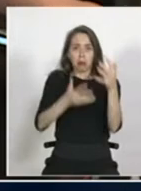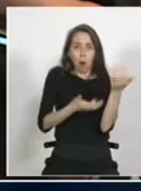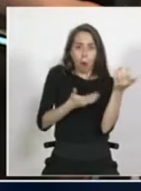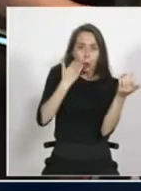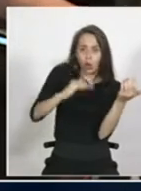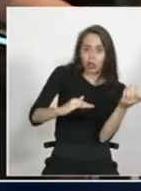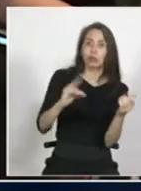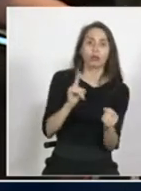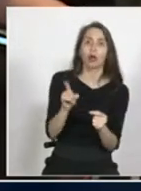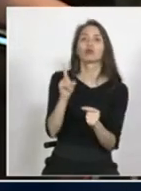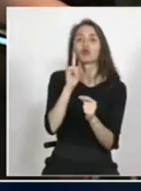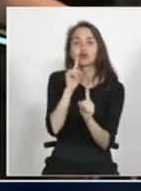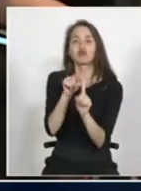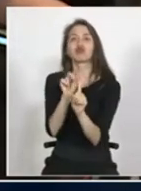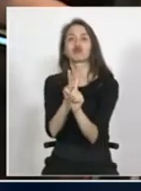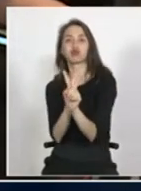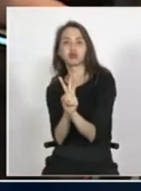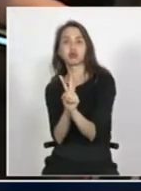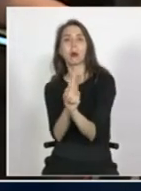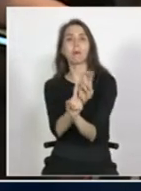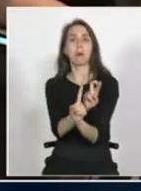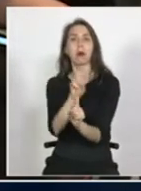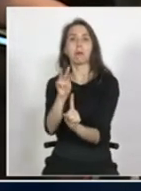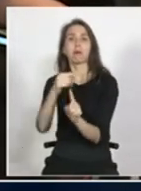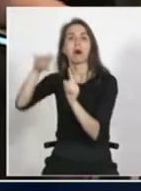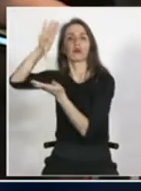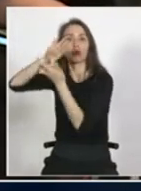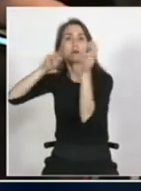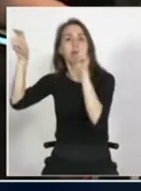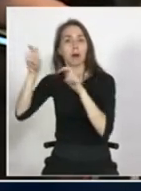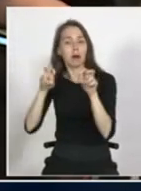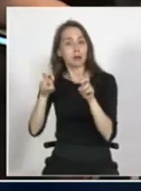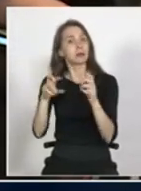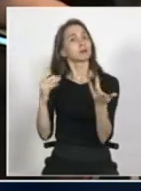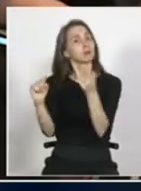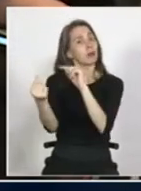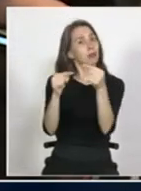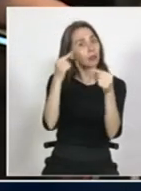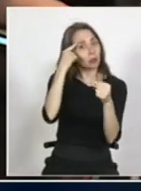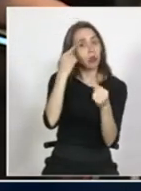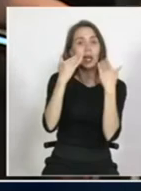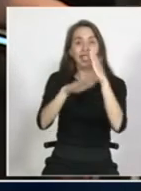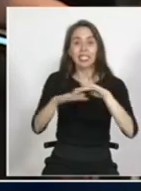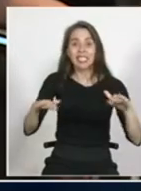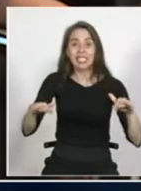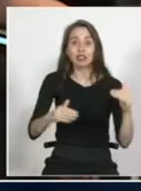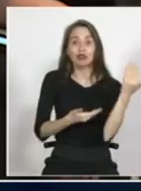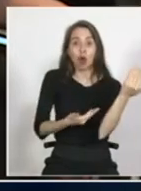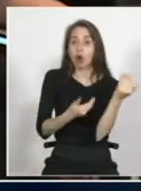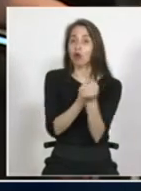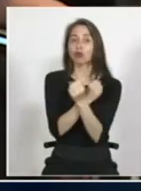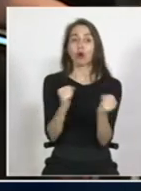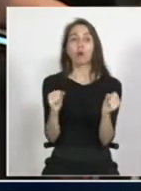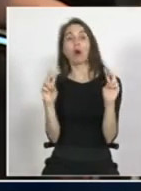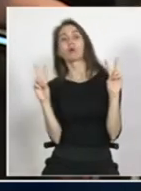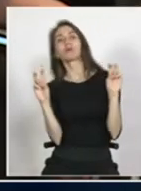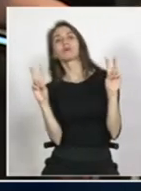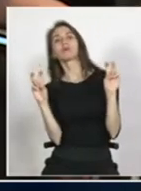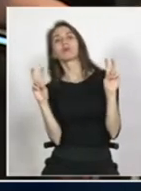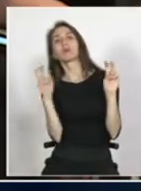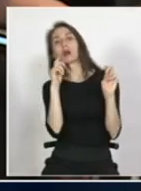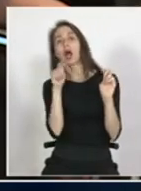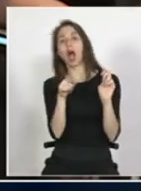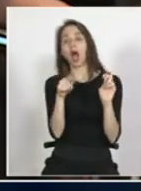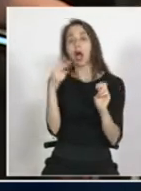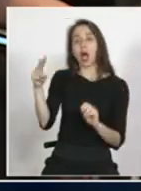padres de hijos migrantes y acá una frase que también llama a la discusión los niños no pueden ser entre comillas ¿cierto? porque son